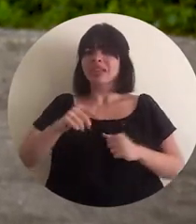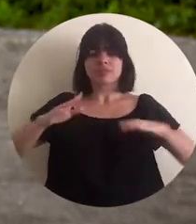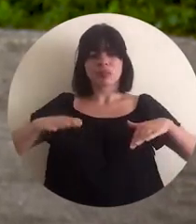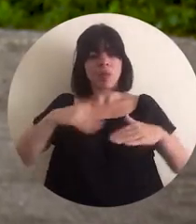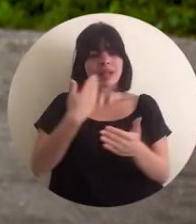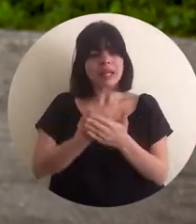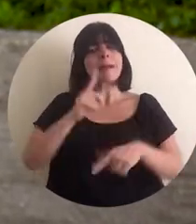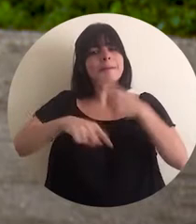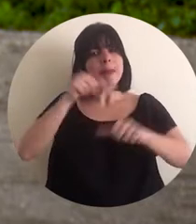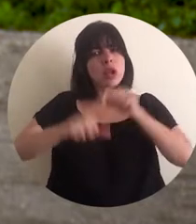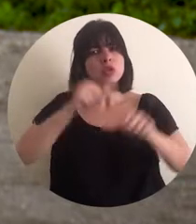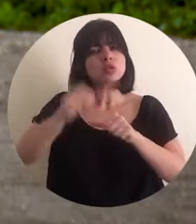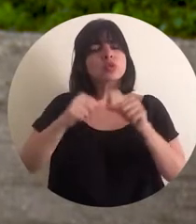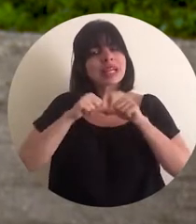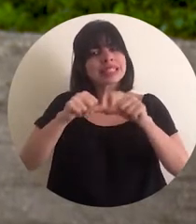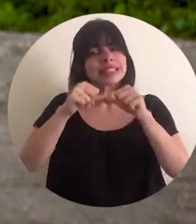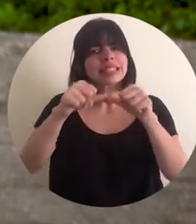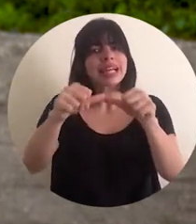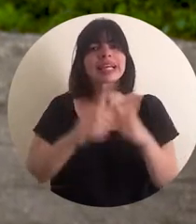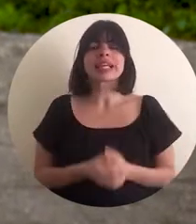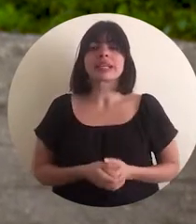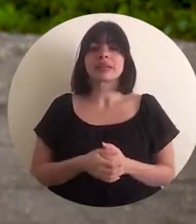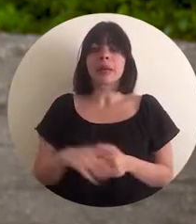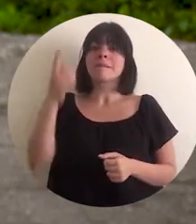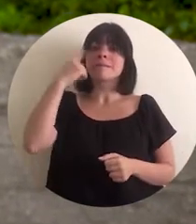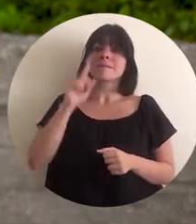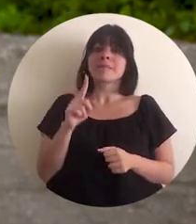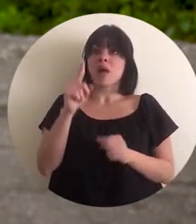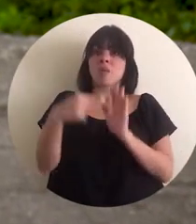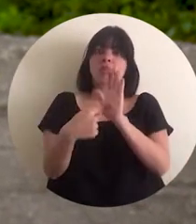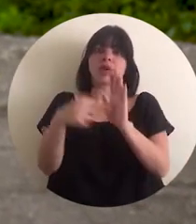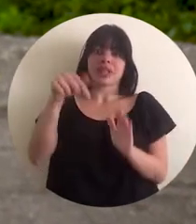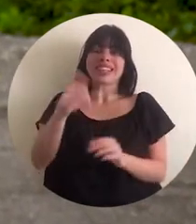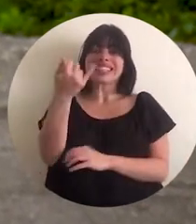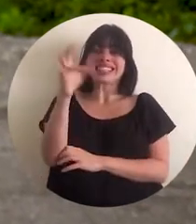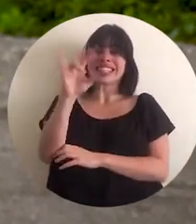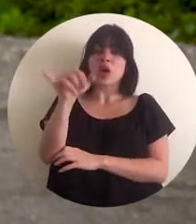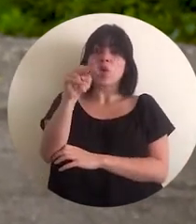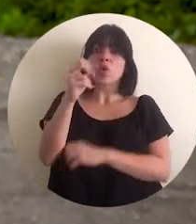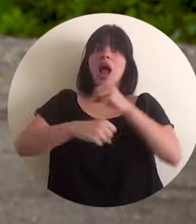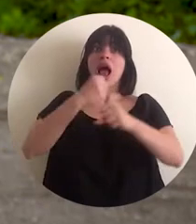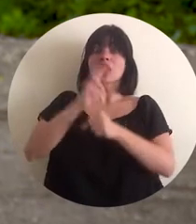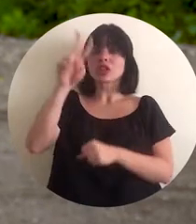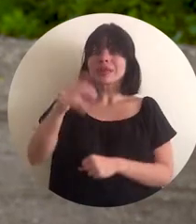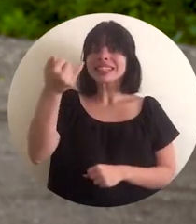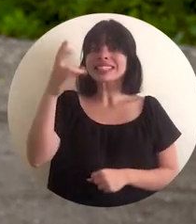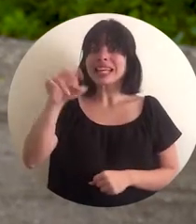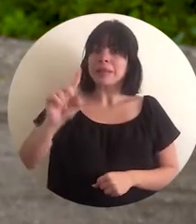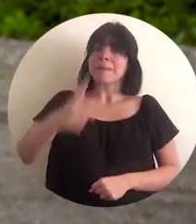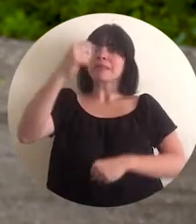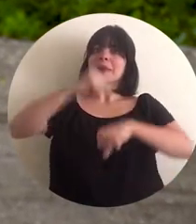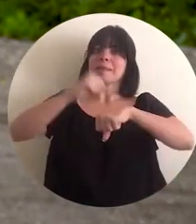llegado, vamos a luchar y vamos a seguir. Y para un botón, el día de hoy, 17 de junio del 2017, esta